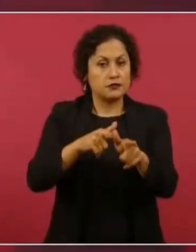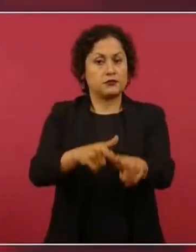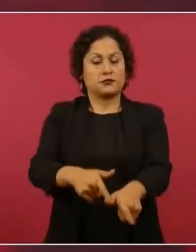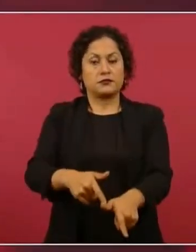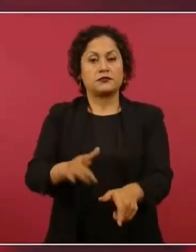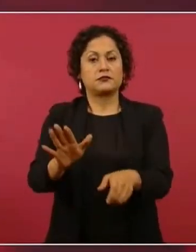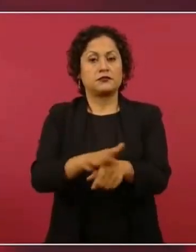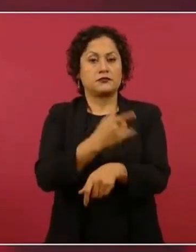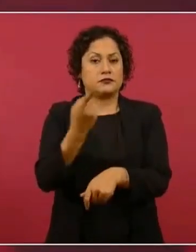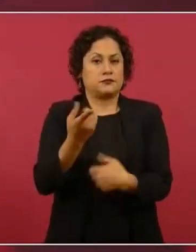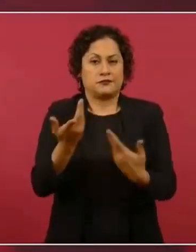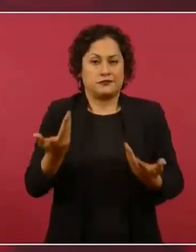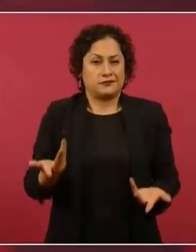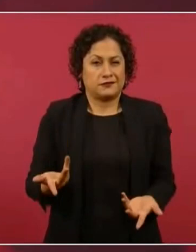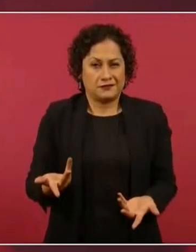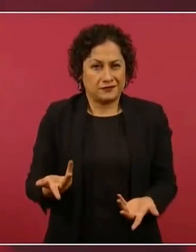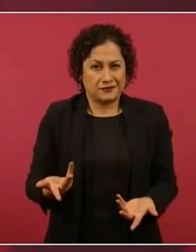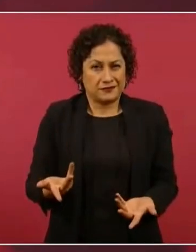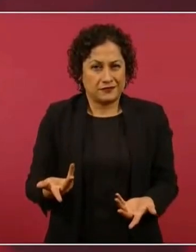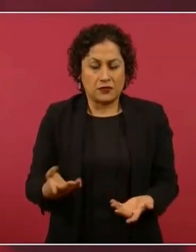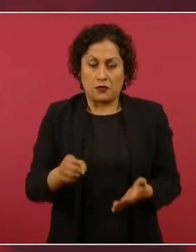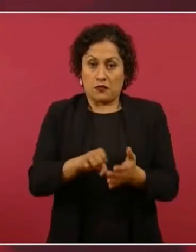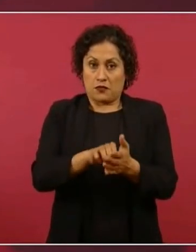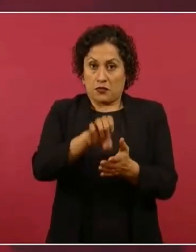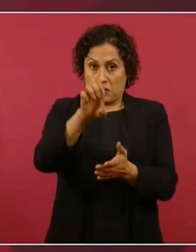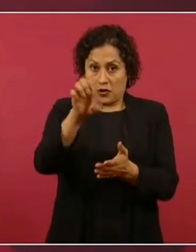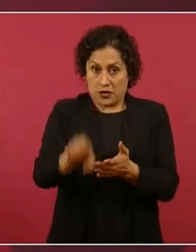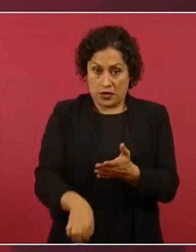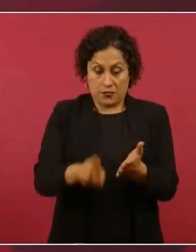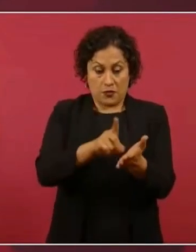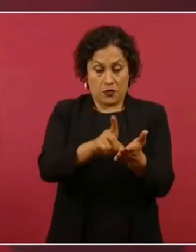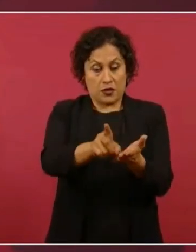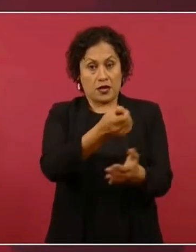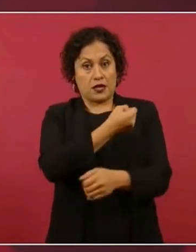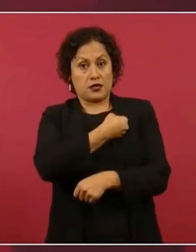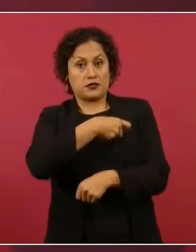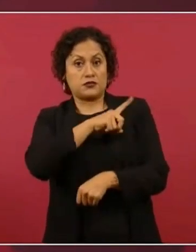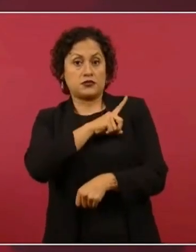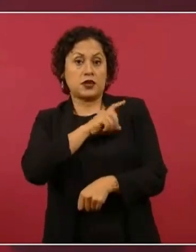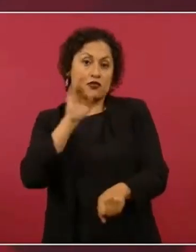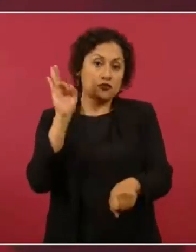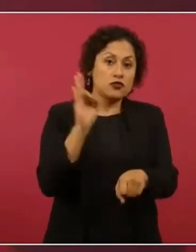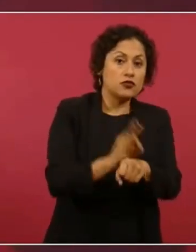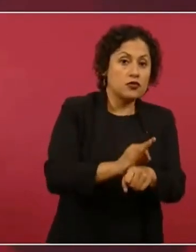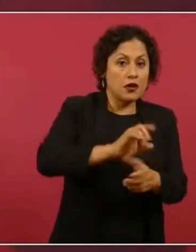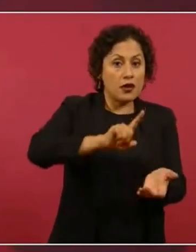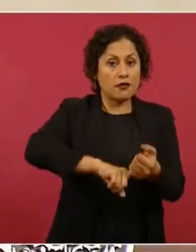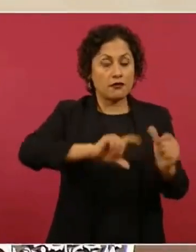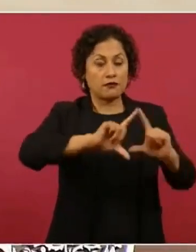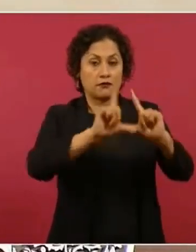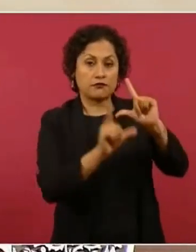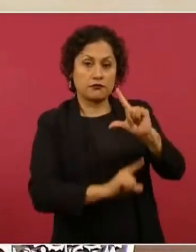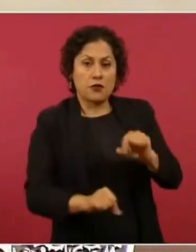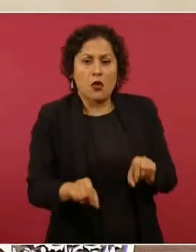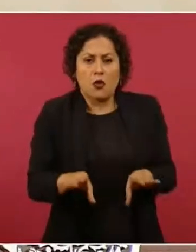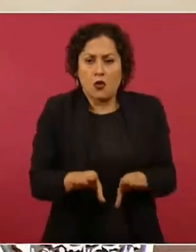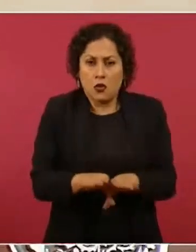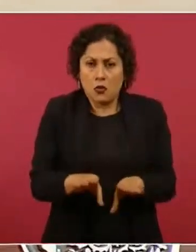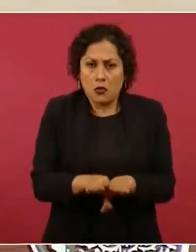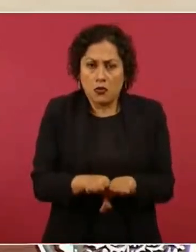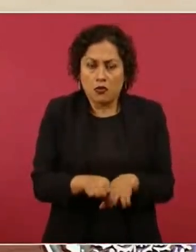se garantiza el derecho a la salud en el país. Sobre todo, cómo